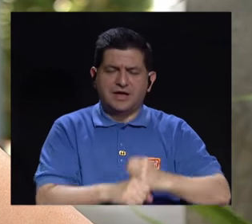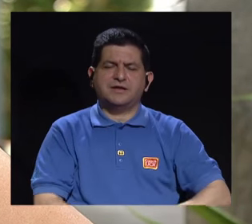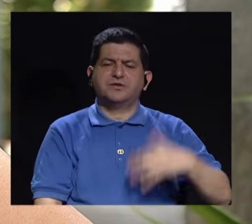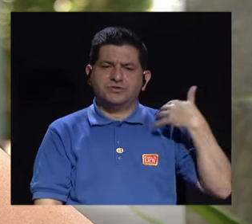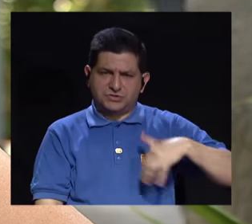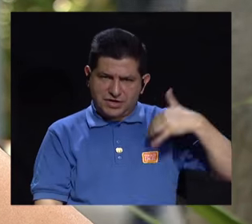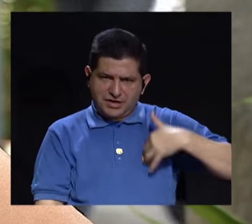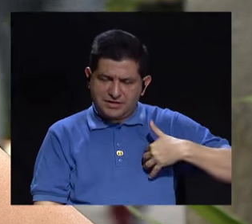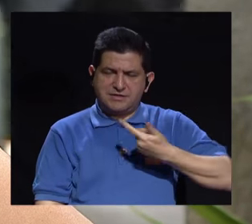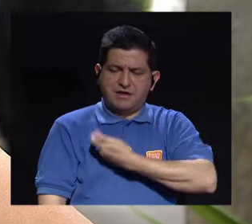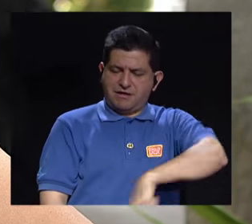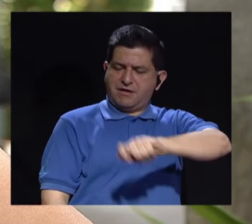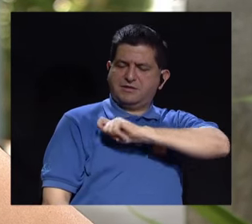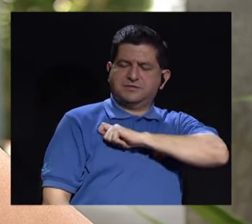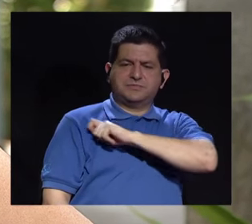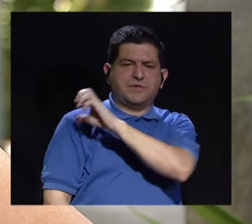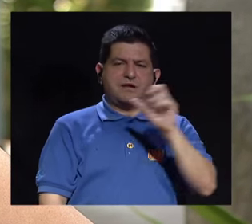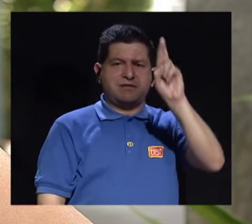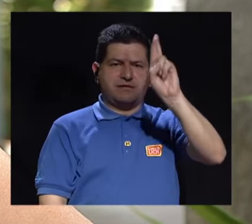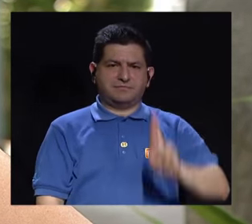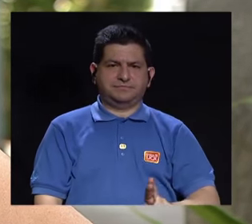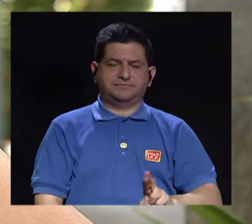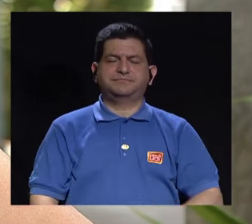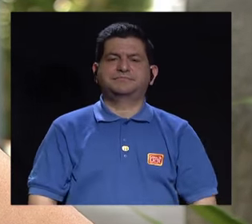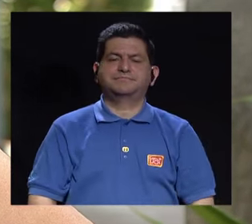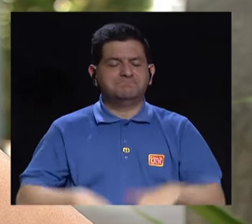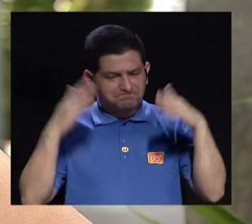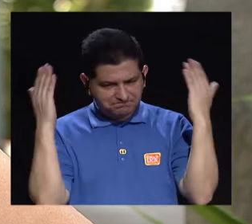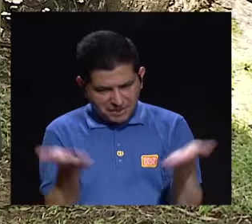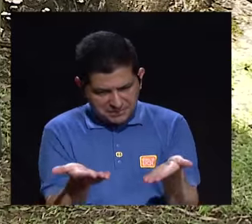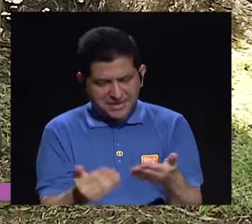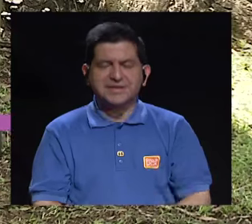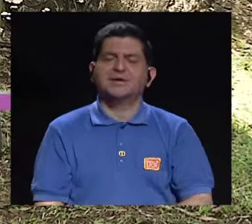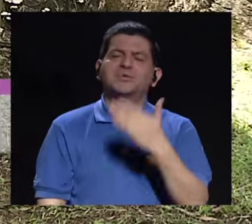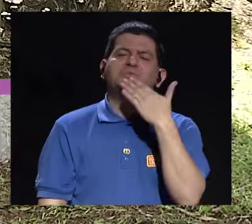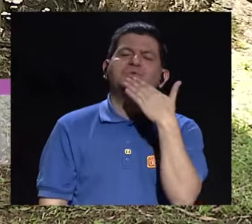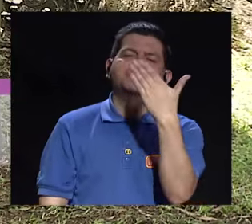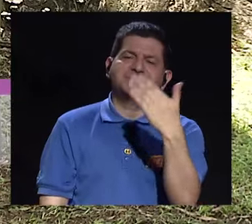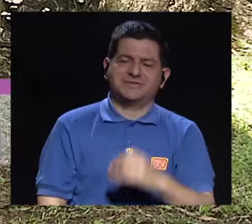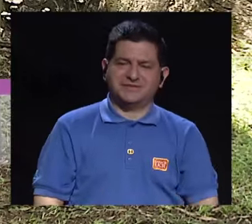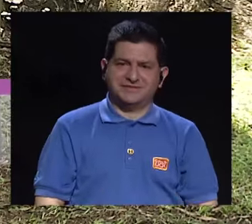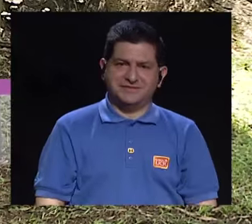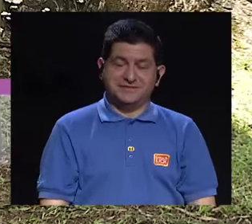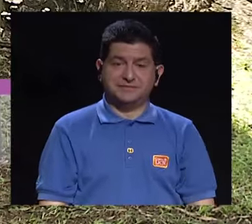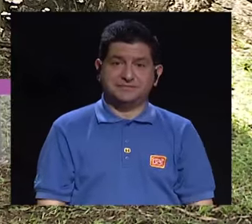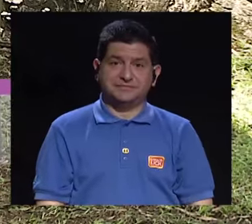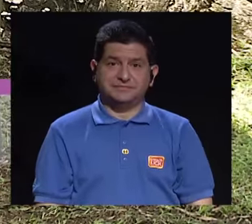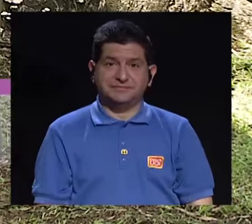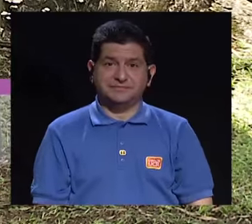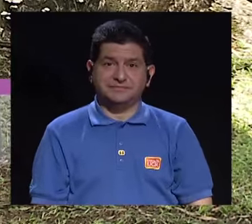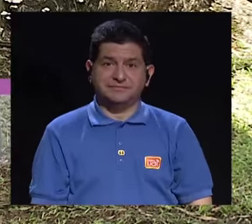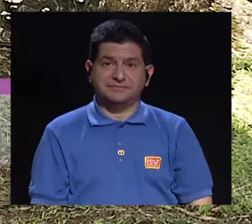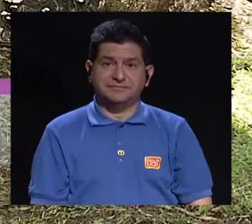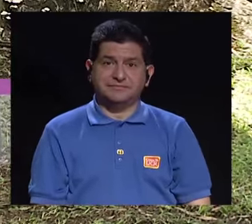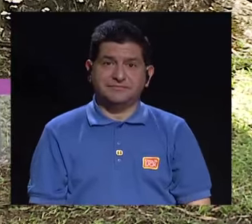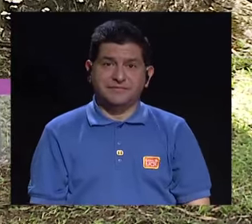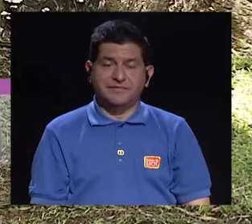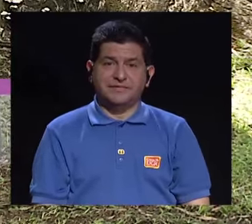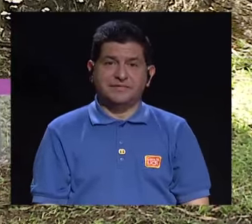años en Argentina, España y Costa Rica. Bienvenida. Muchas gracias. Bueno, y este